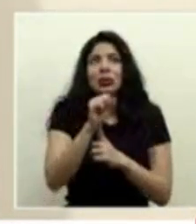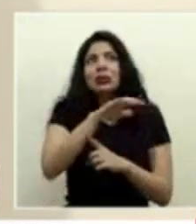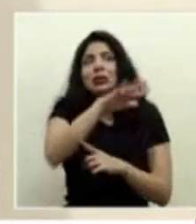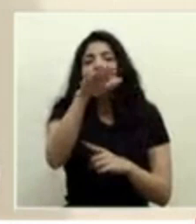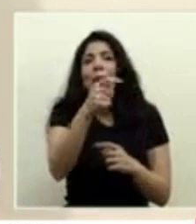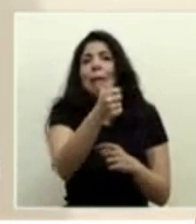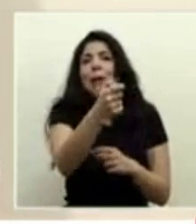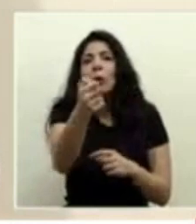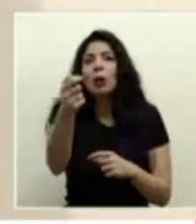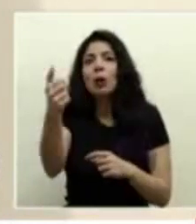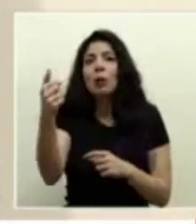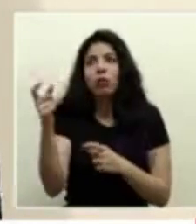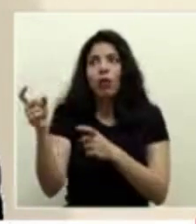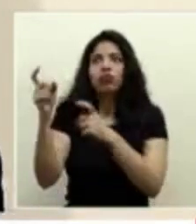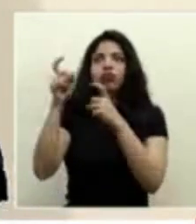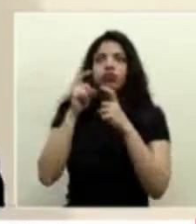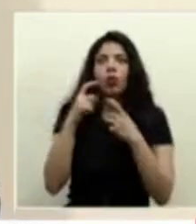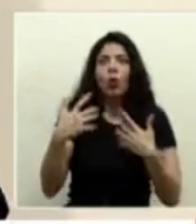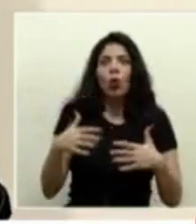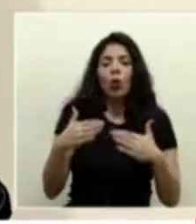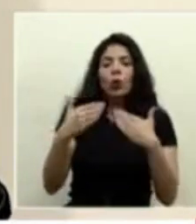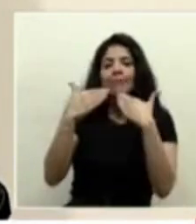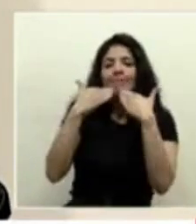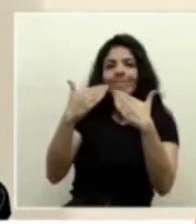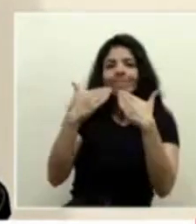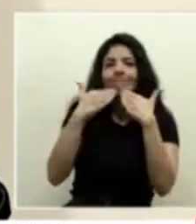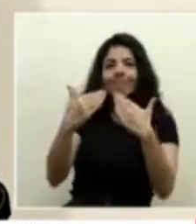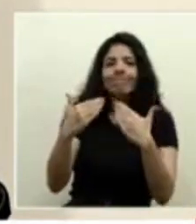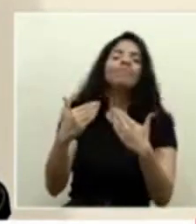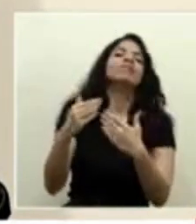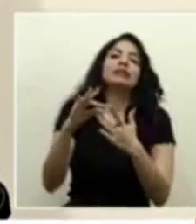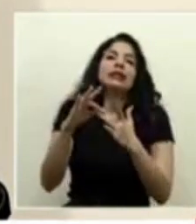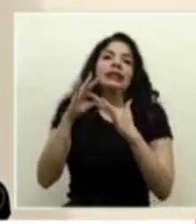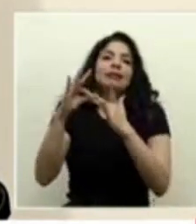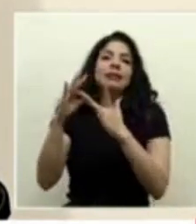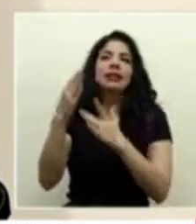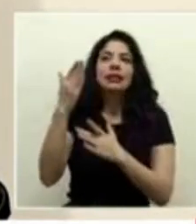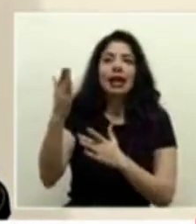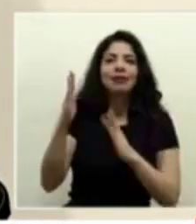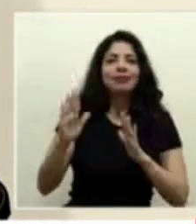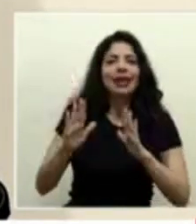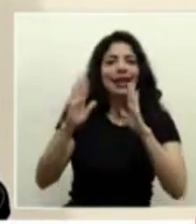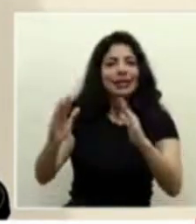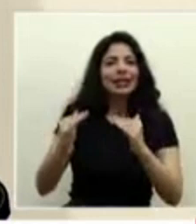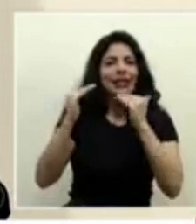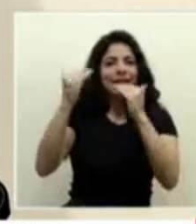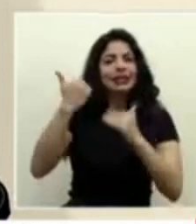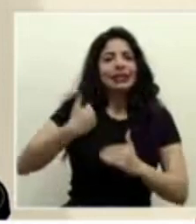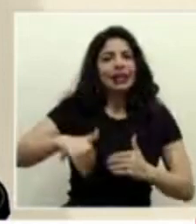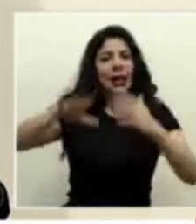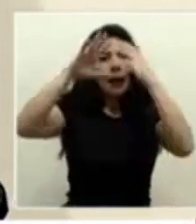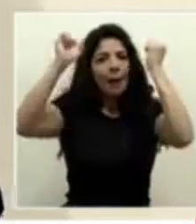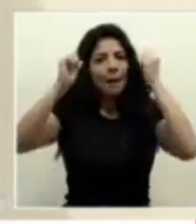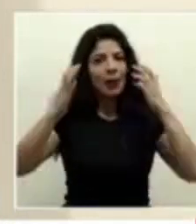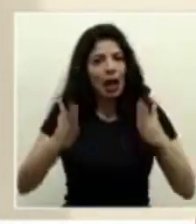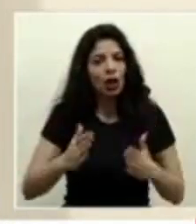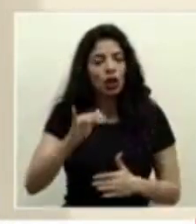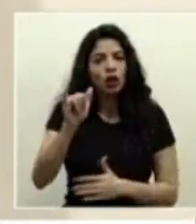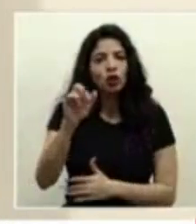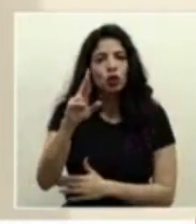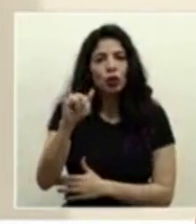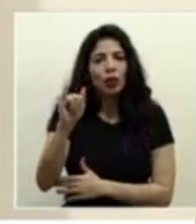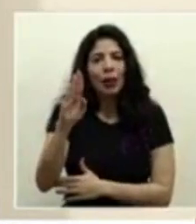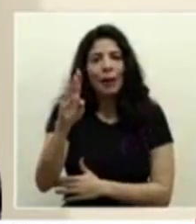escasez y le agradecemos de forma muy especial al excelentísimo señor embajador Yuri